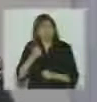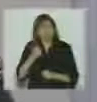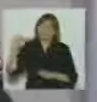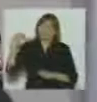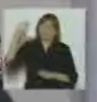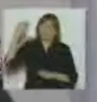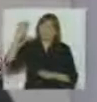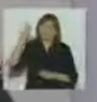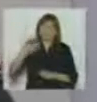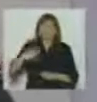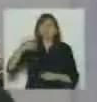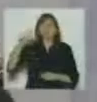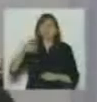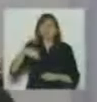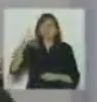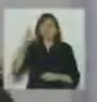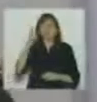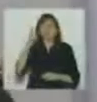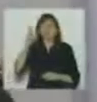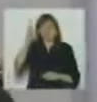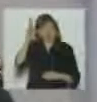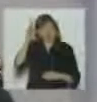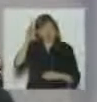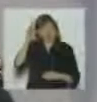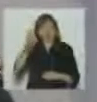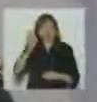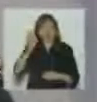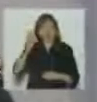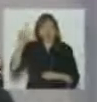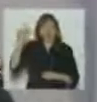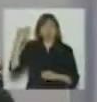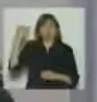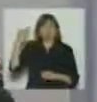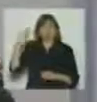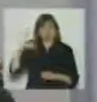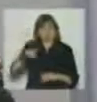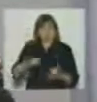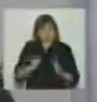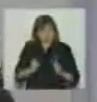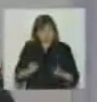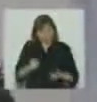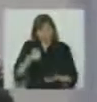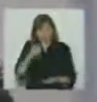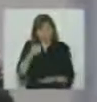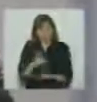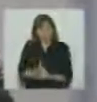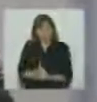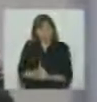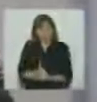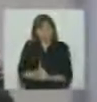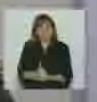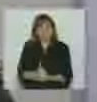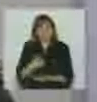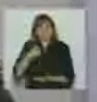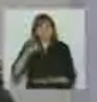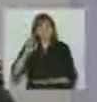el 28 de octubre en este mismo lugar no lo supe de inteligente